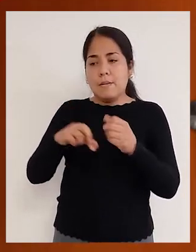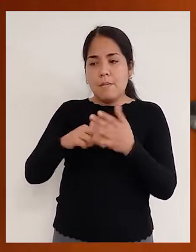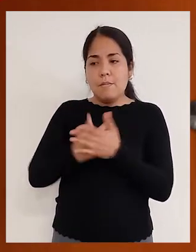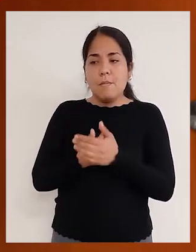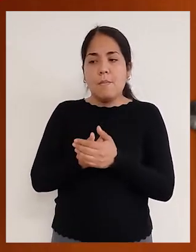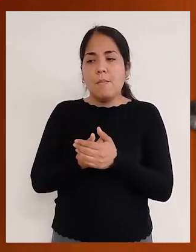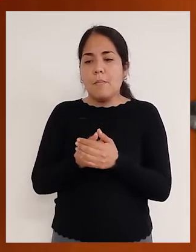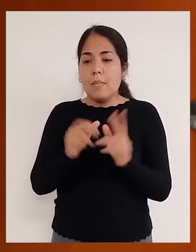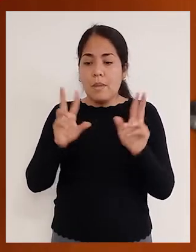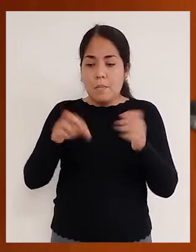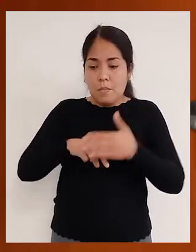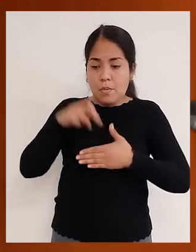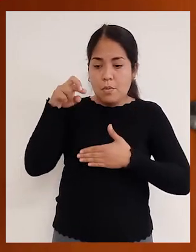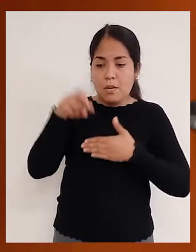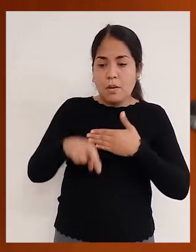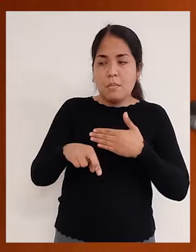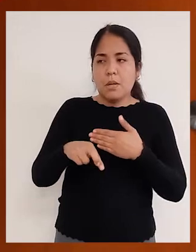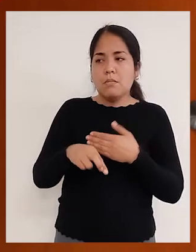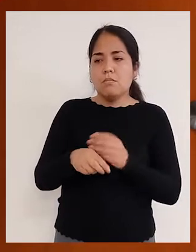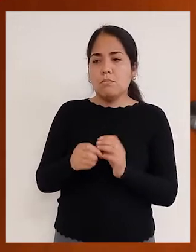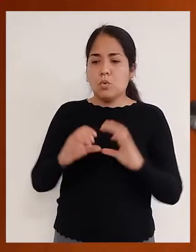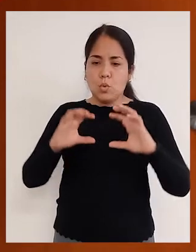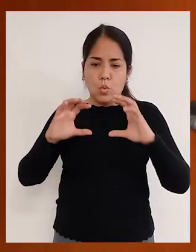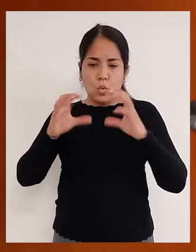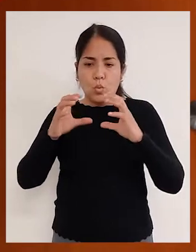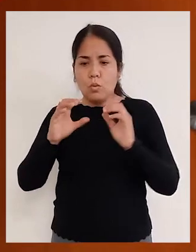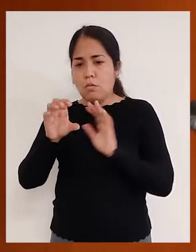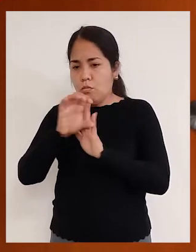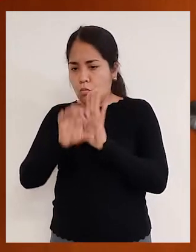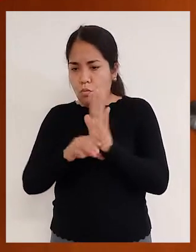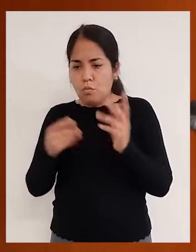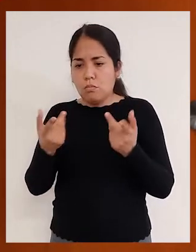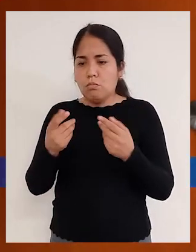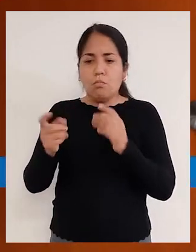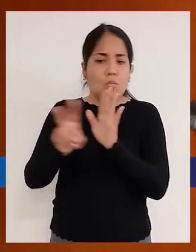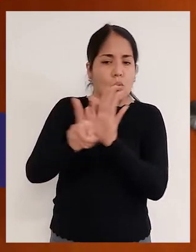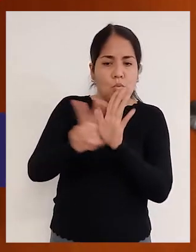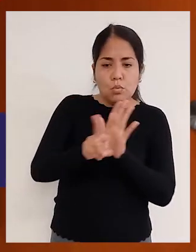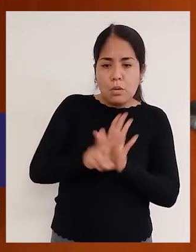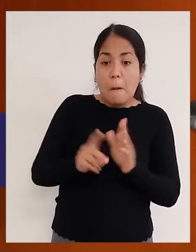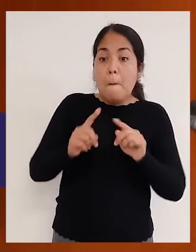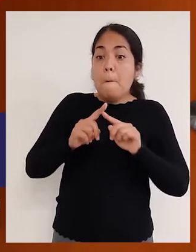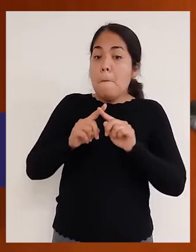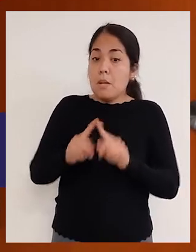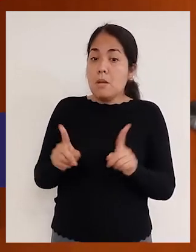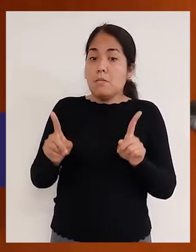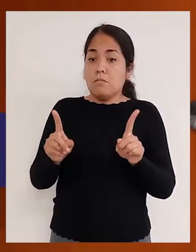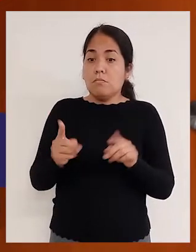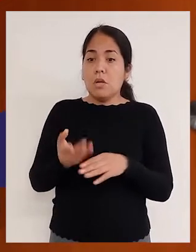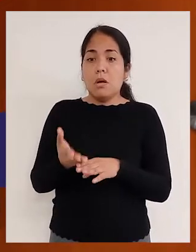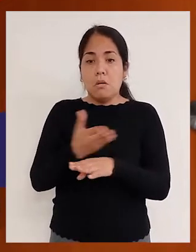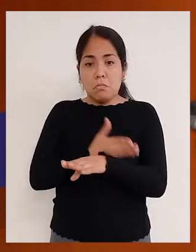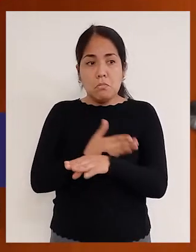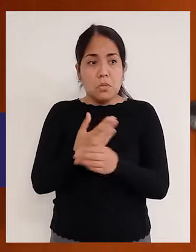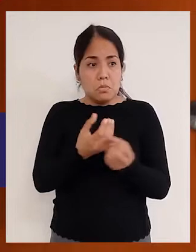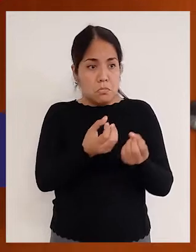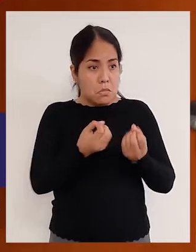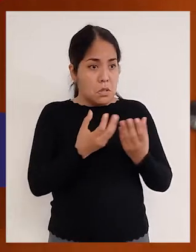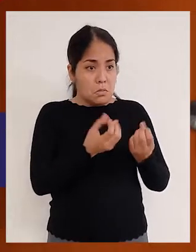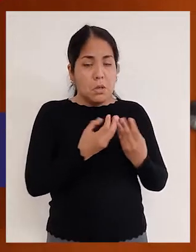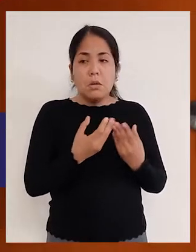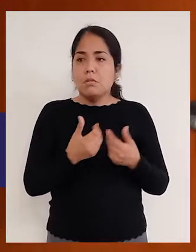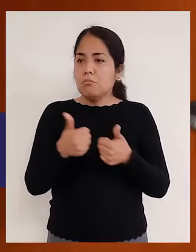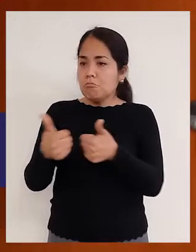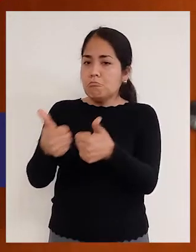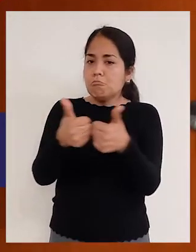capacidades lo que hacemos es una presentación del curso. El curso no tiene un carácter obligatorio, voluntario, sin embargo hemos recibido una muy